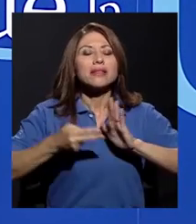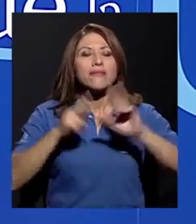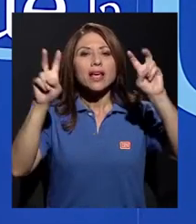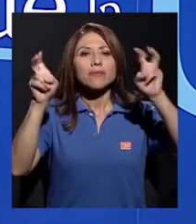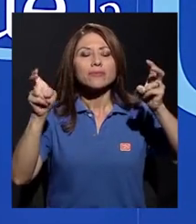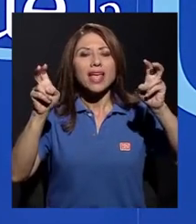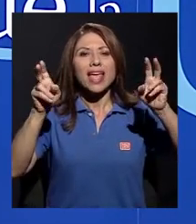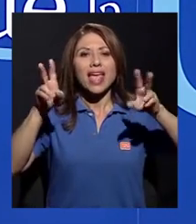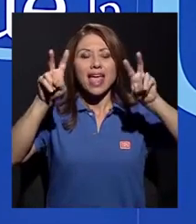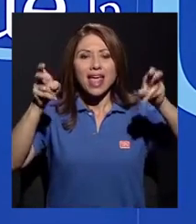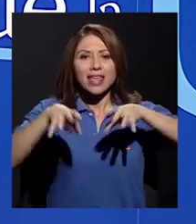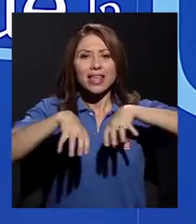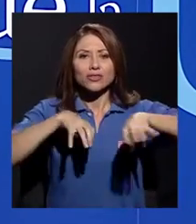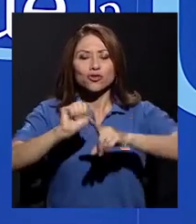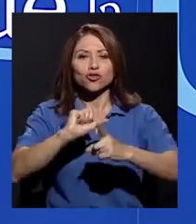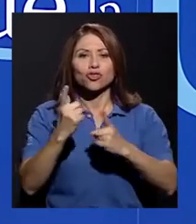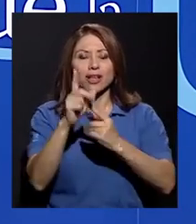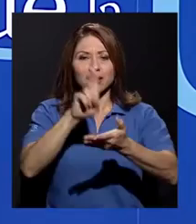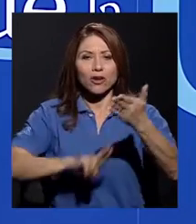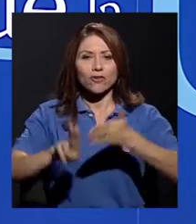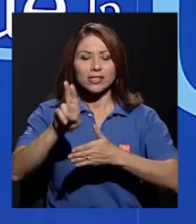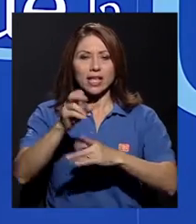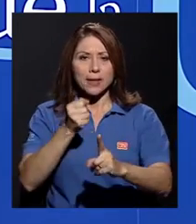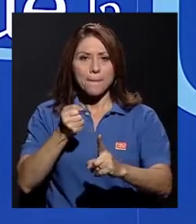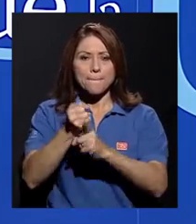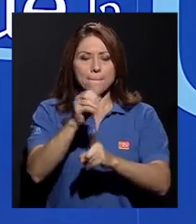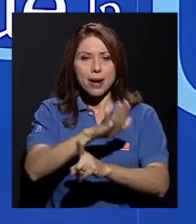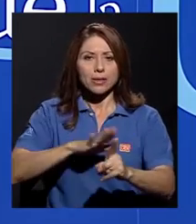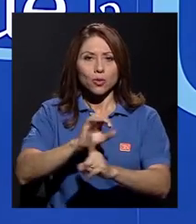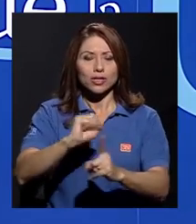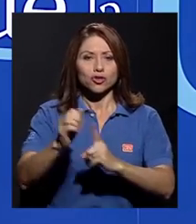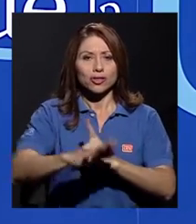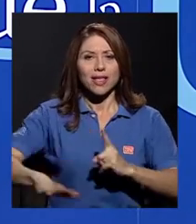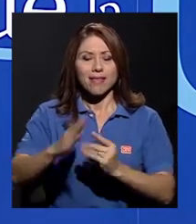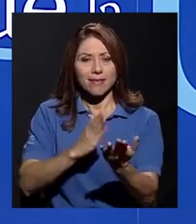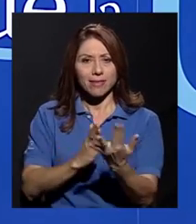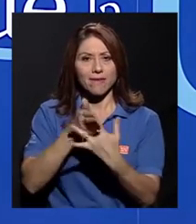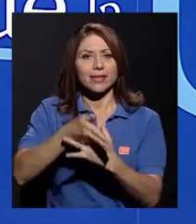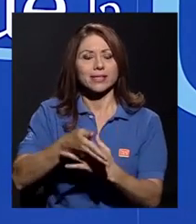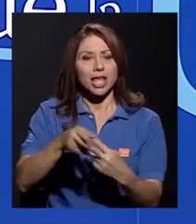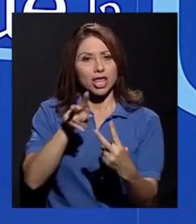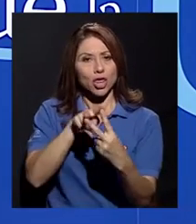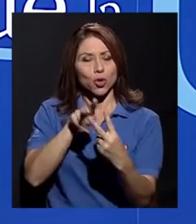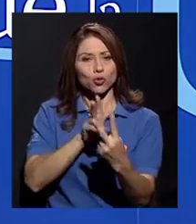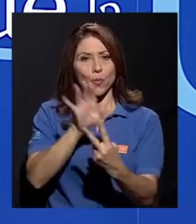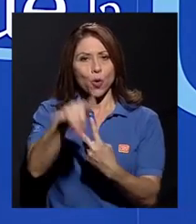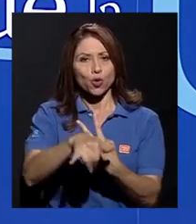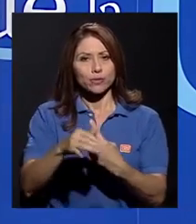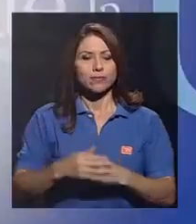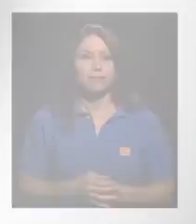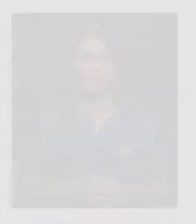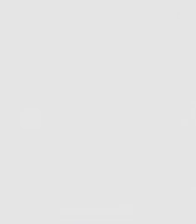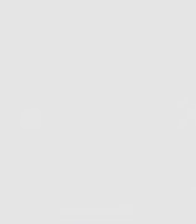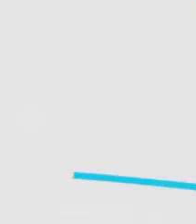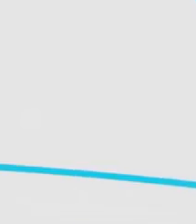social de la universidad y su impacto en nuestra sociedad a través de dos de sus proyectos.